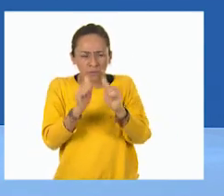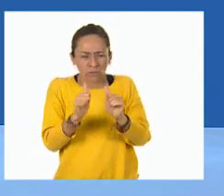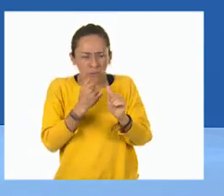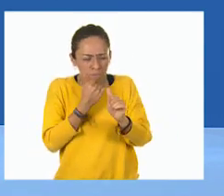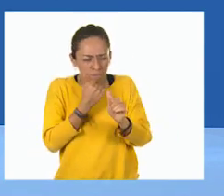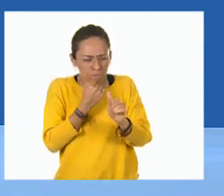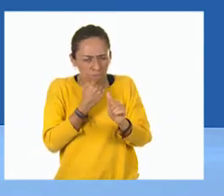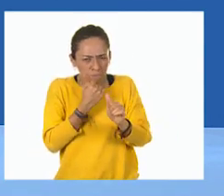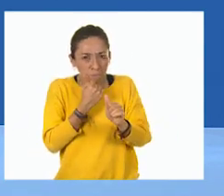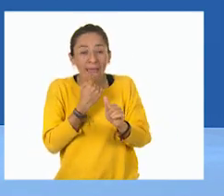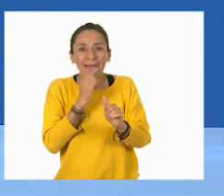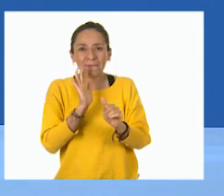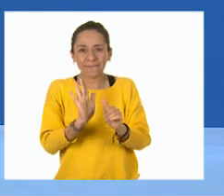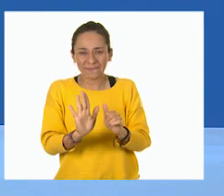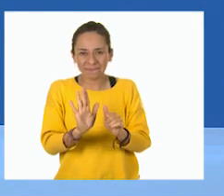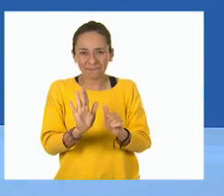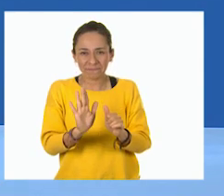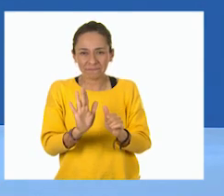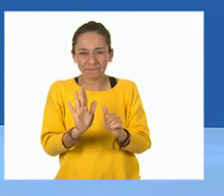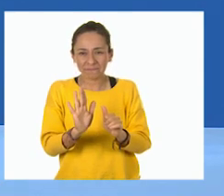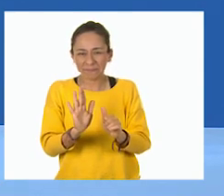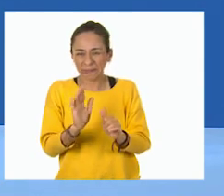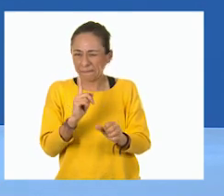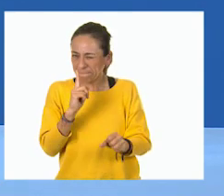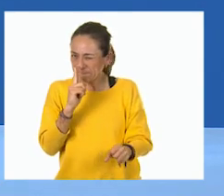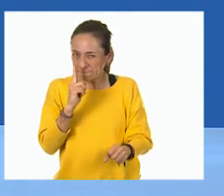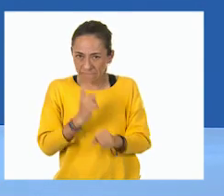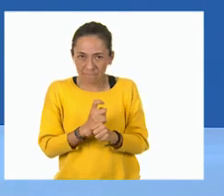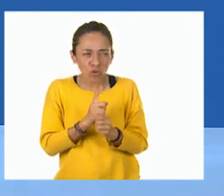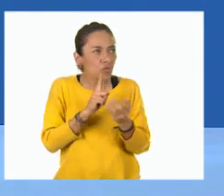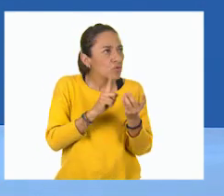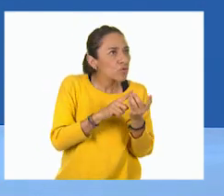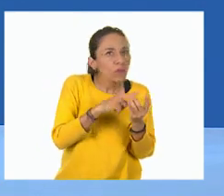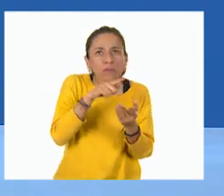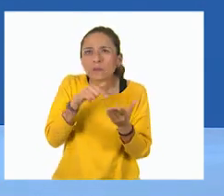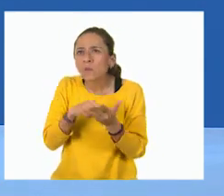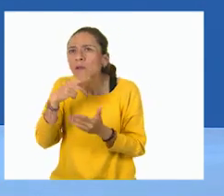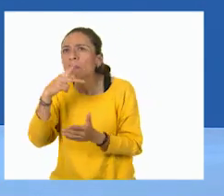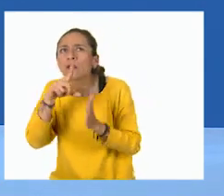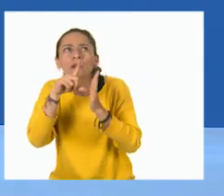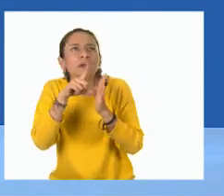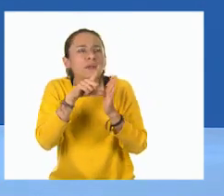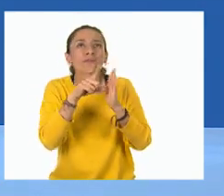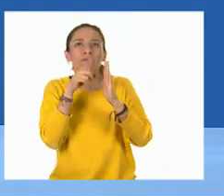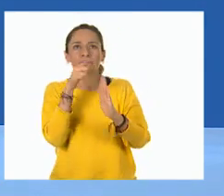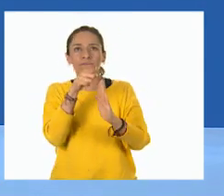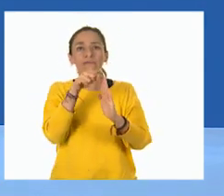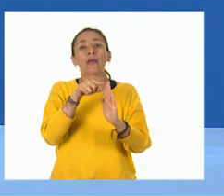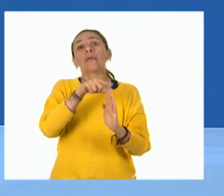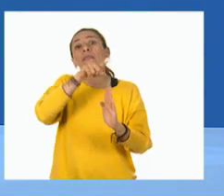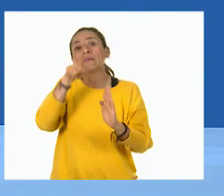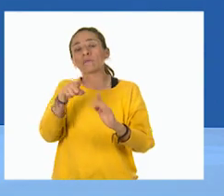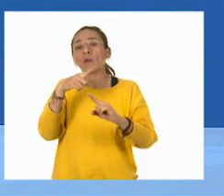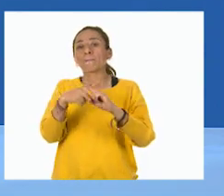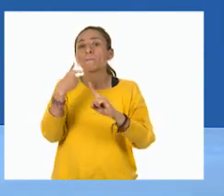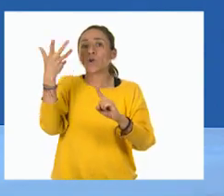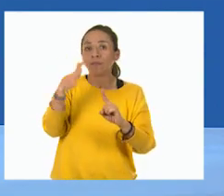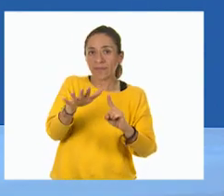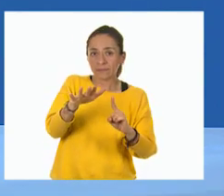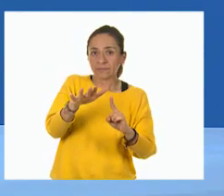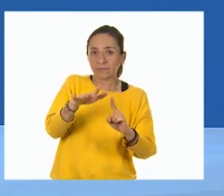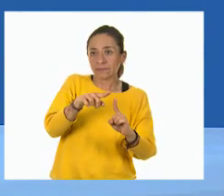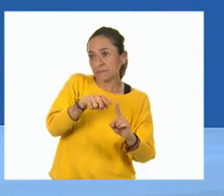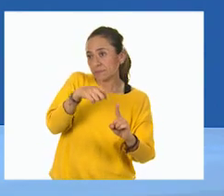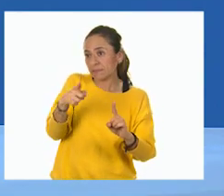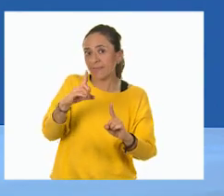Va. A ver. Primero me ubico en el litro, multiplico por 10 y llego